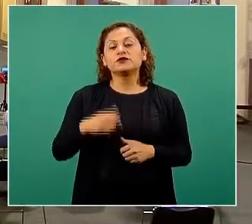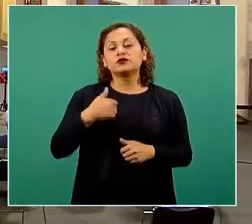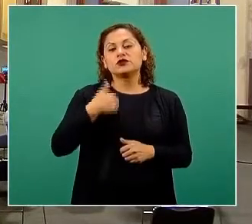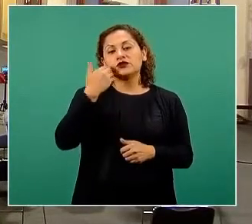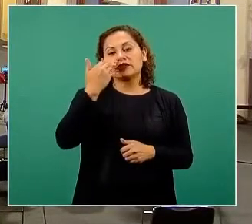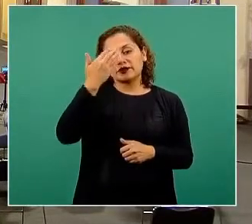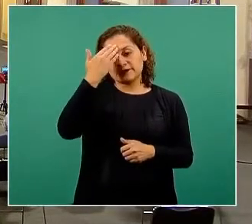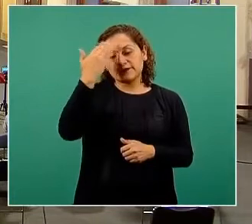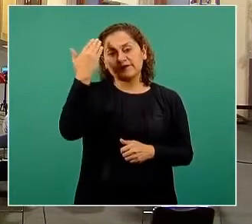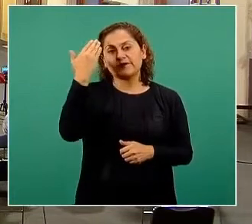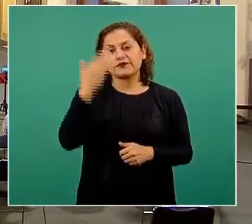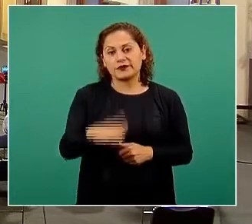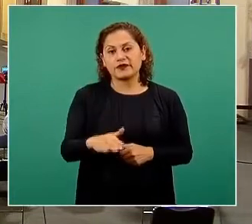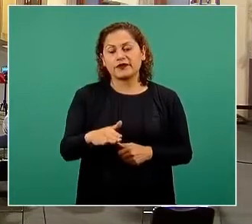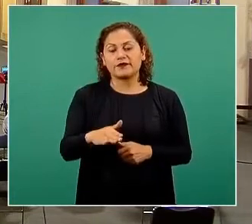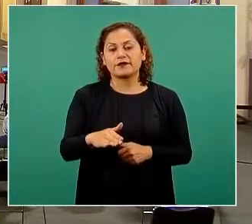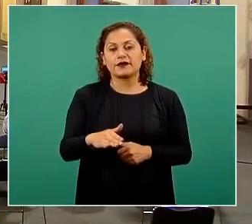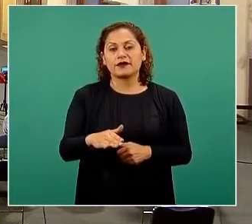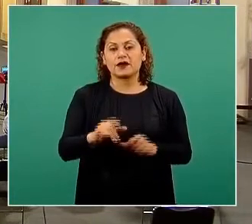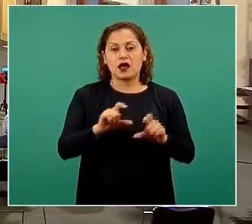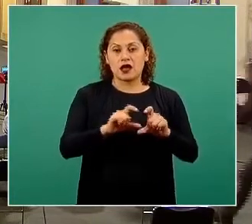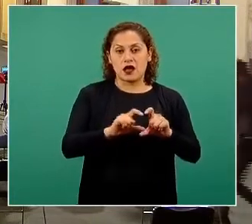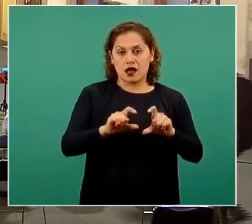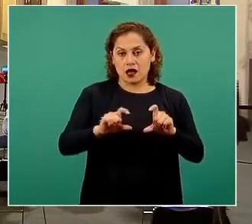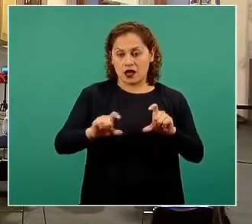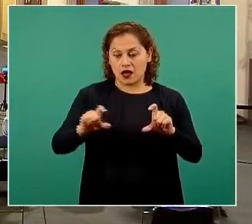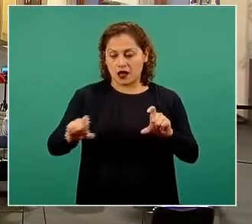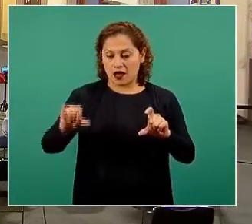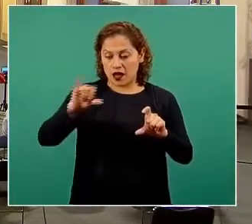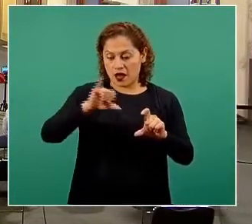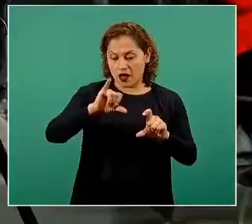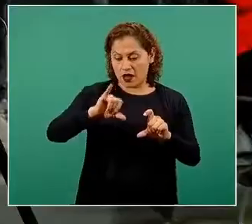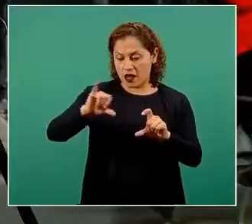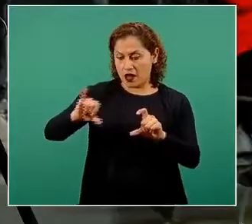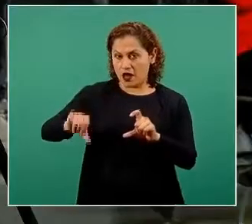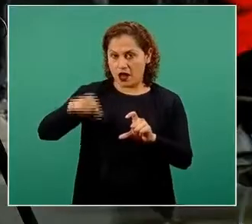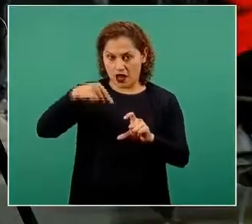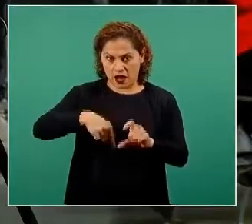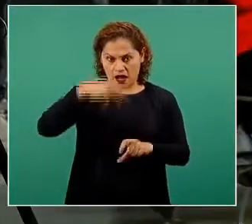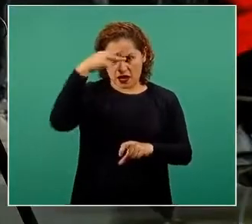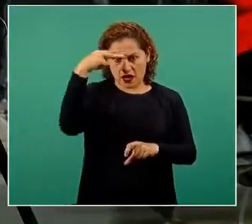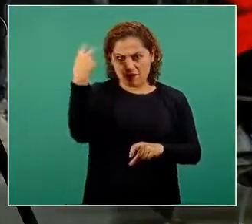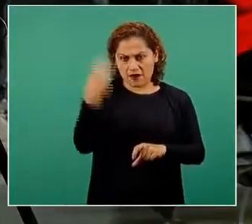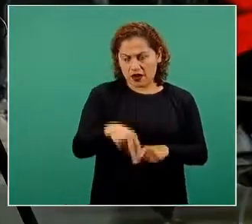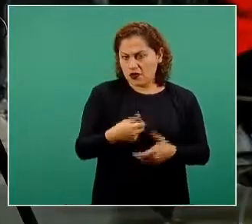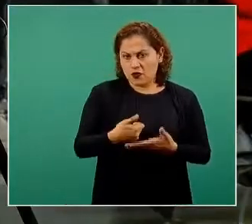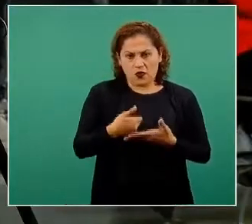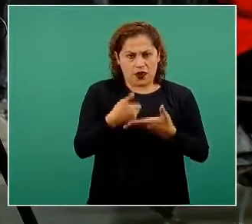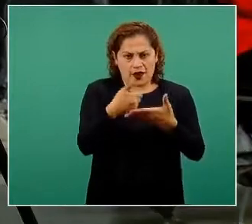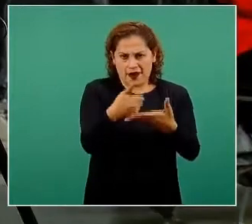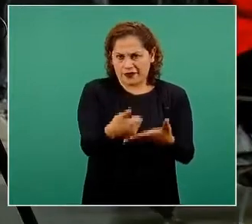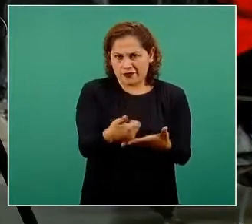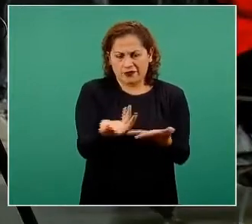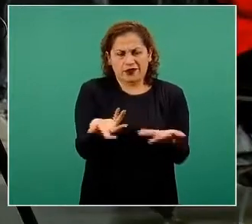beneficio de envasar las vacunas en el país. ¿Es un beneficio meramente